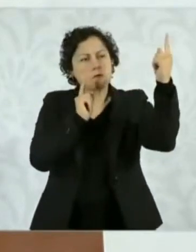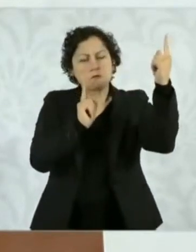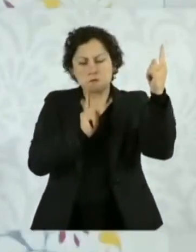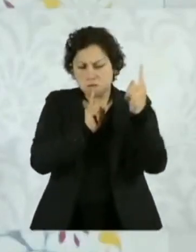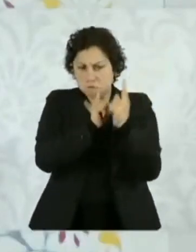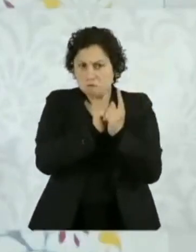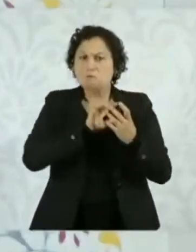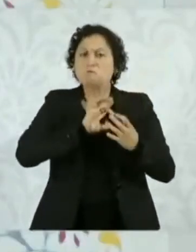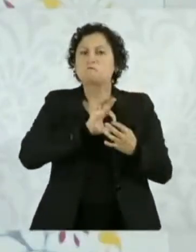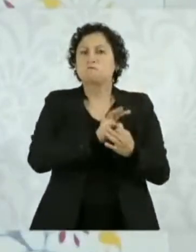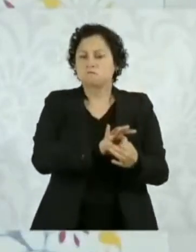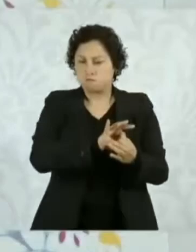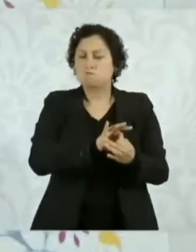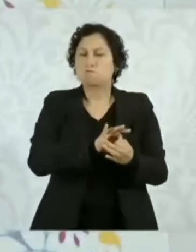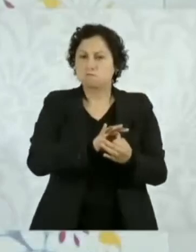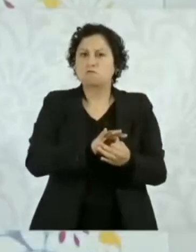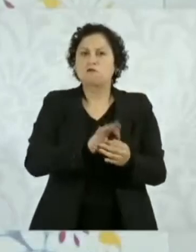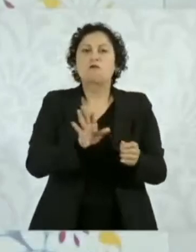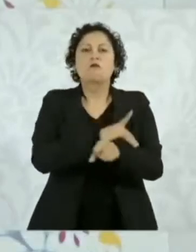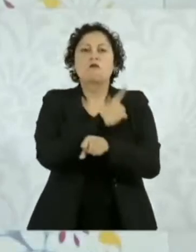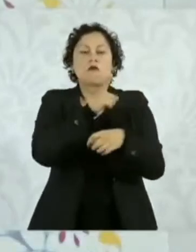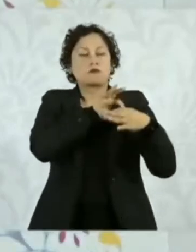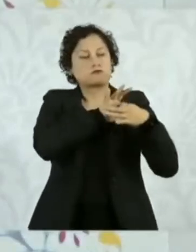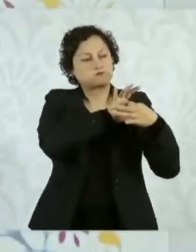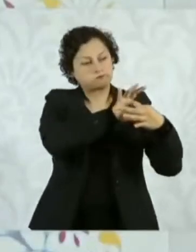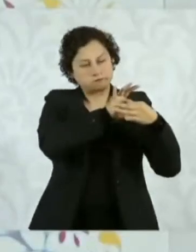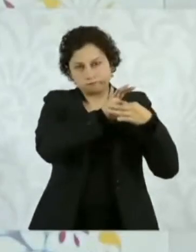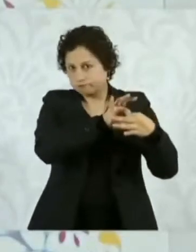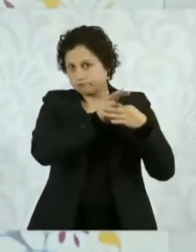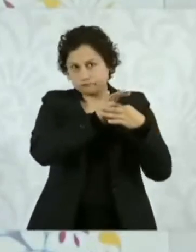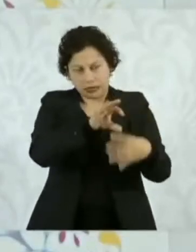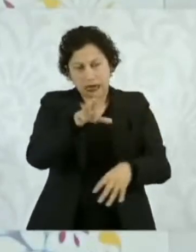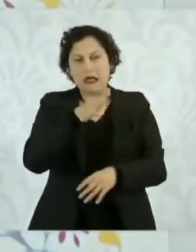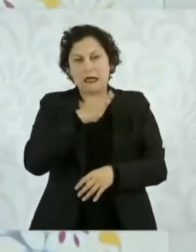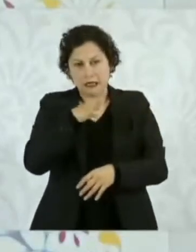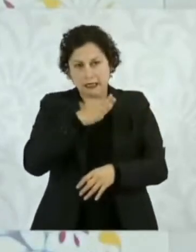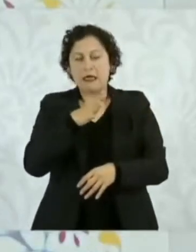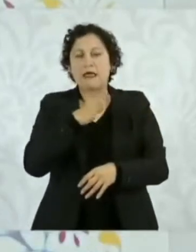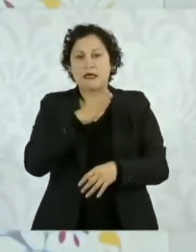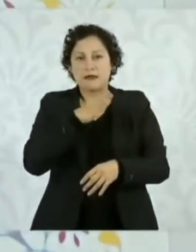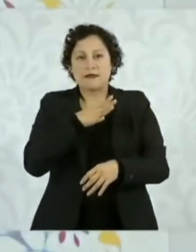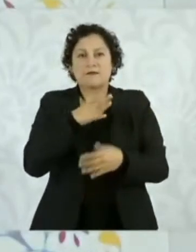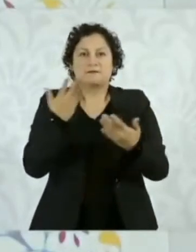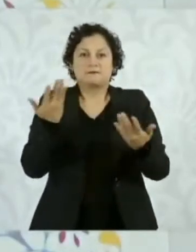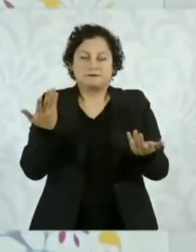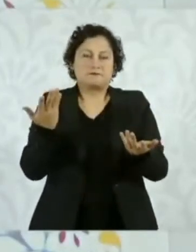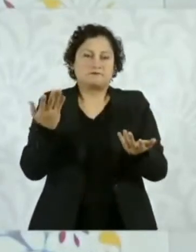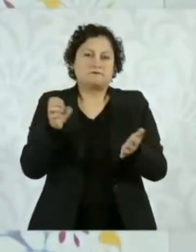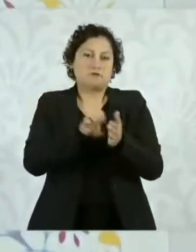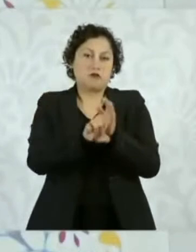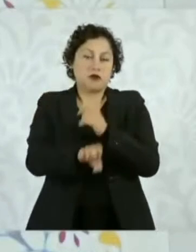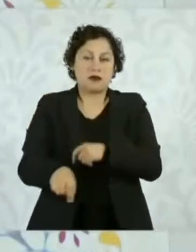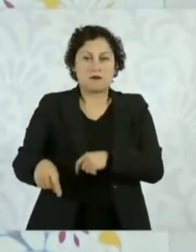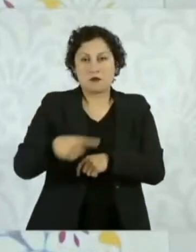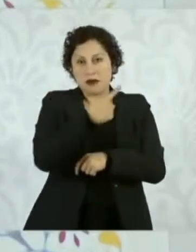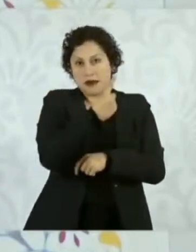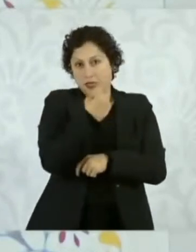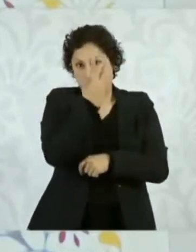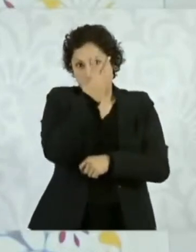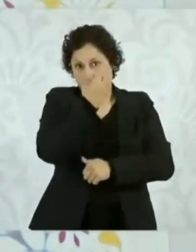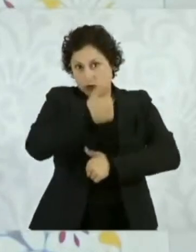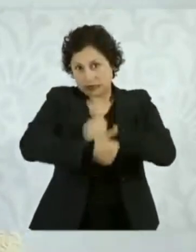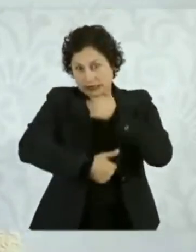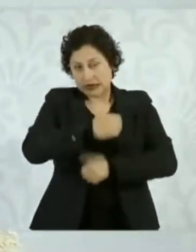Porque hay integración y además lo sabe tanto la candidata del Partido